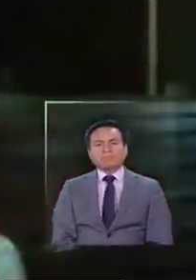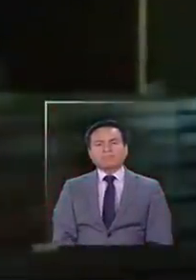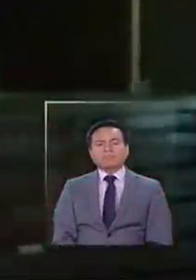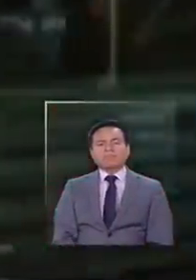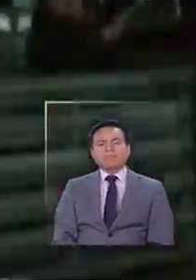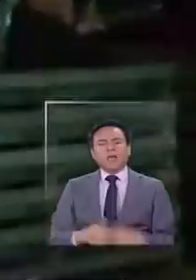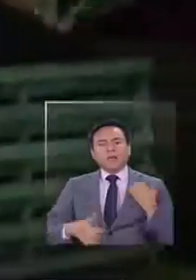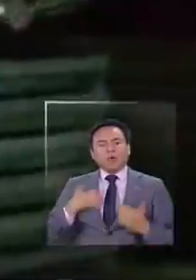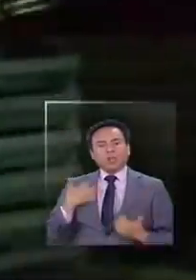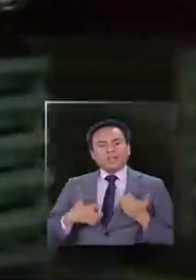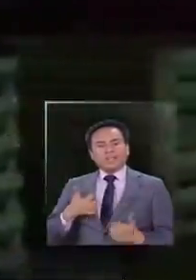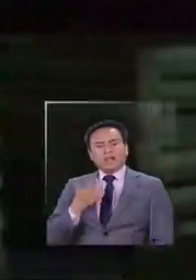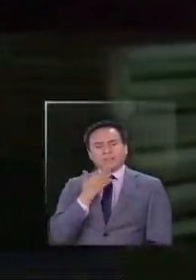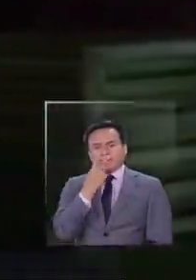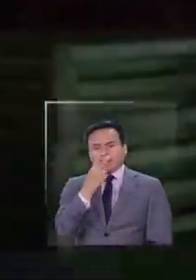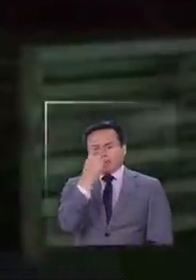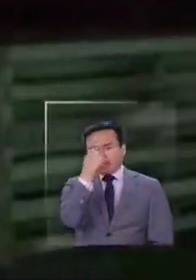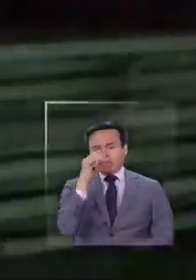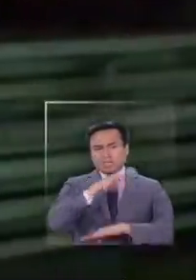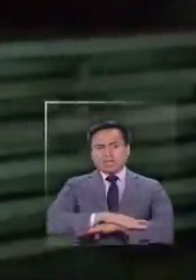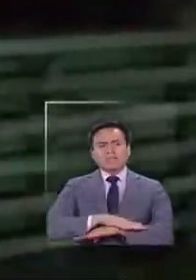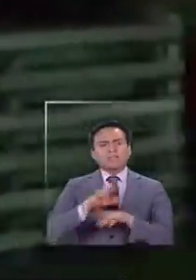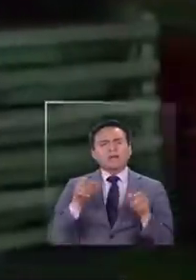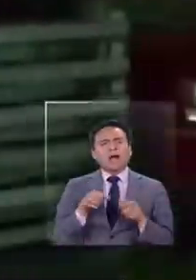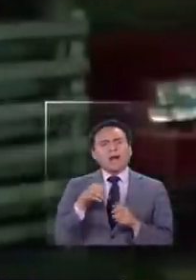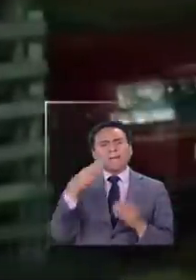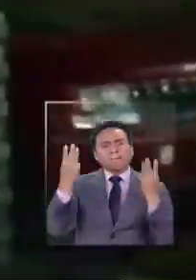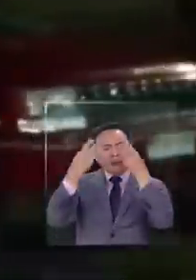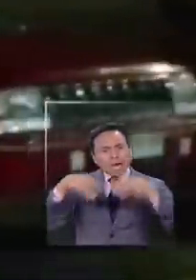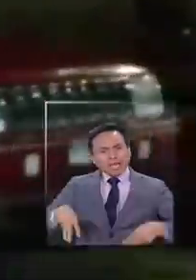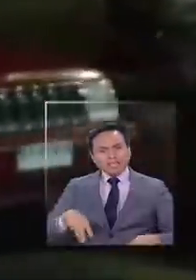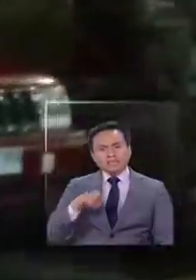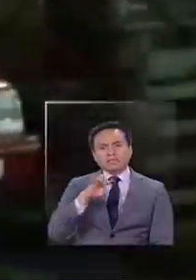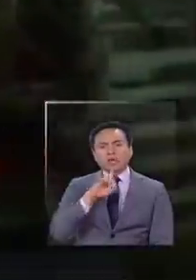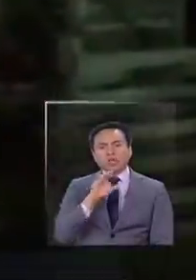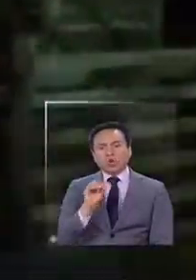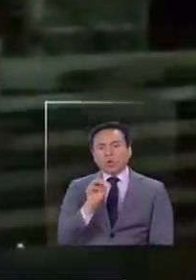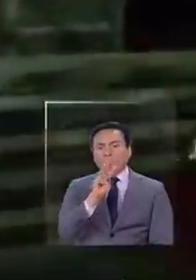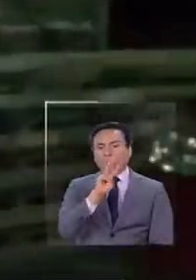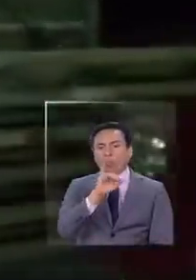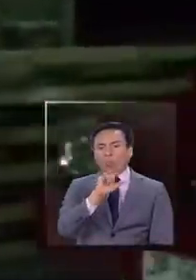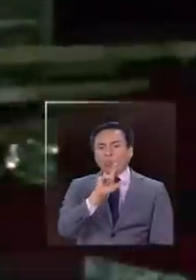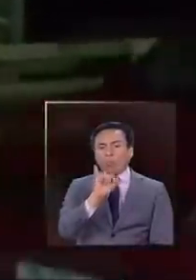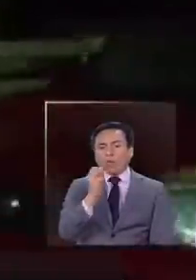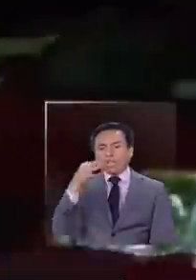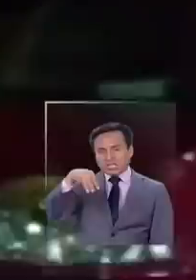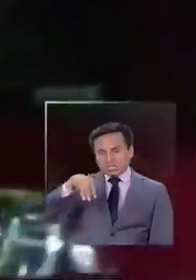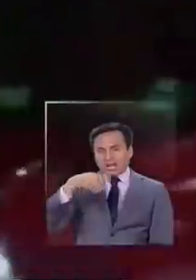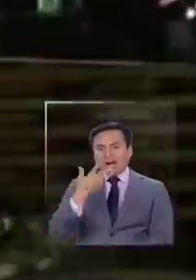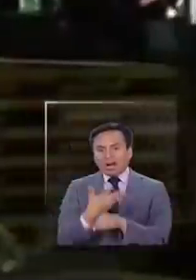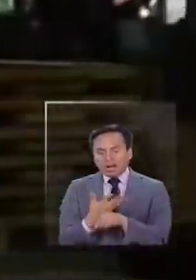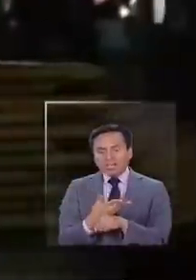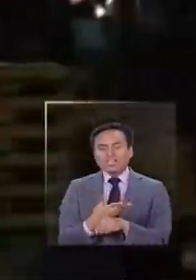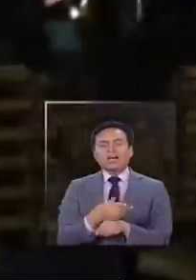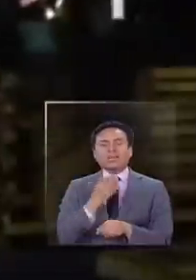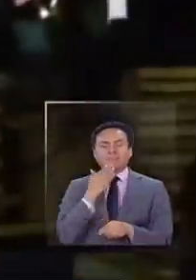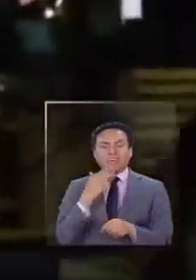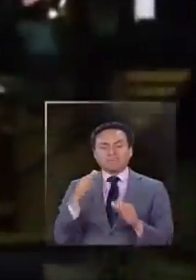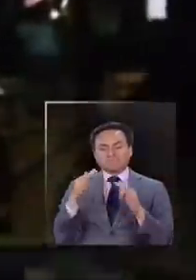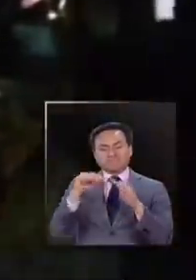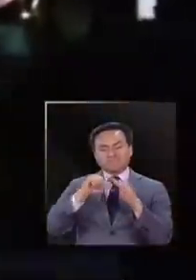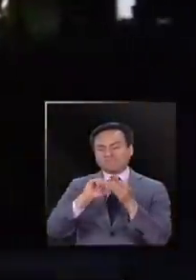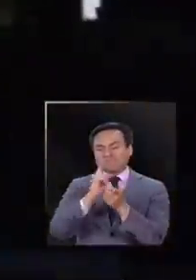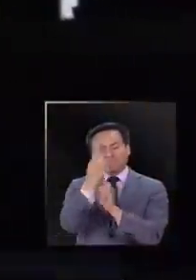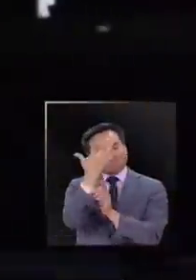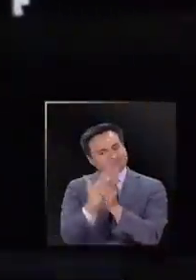Polestia que también se percibe en la isla Navarino en la región de Magallanes Puerto Williams es otra de las comunas donde este lunes se levanta la cuarentena